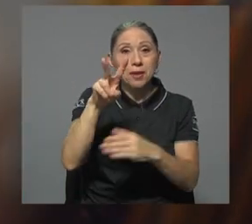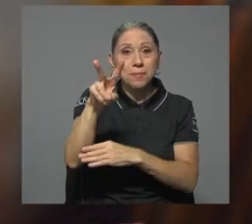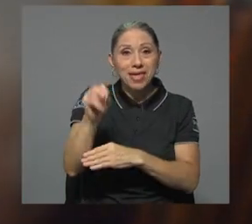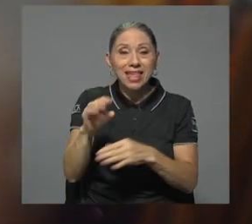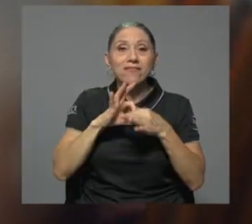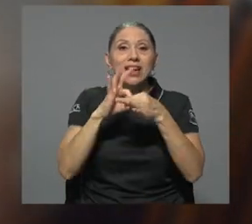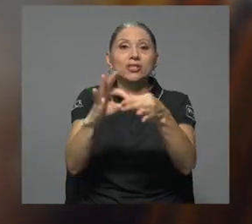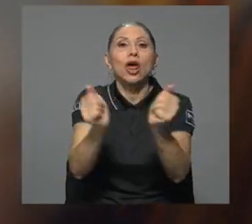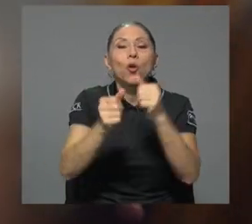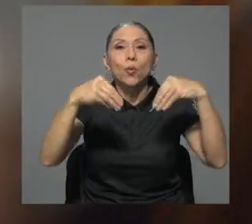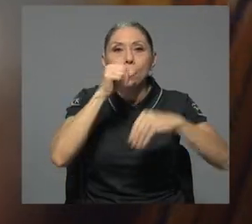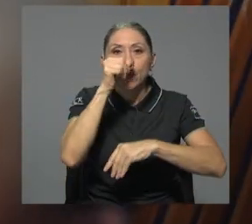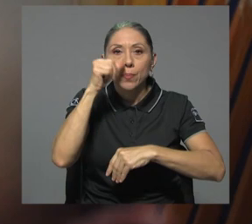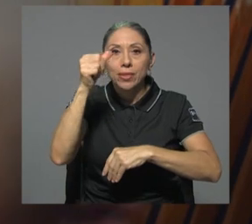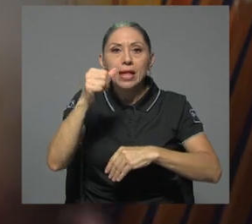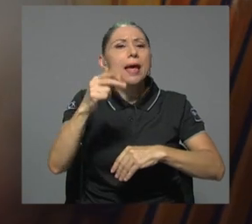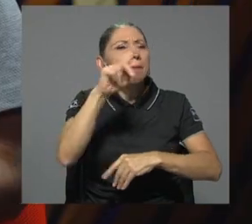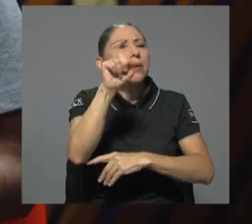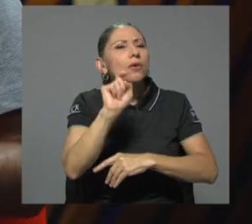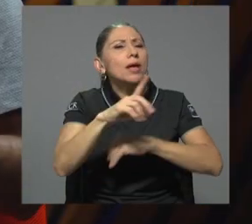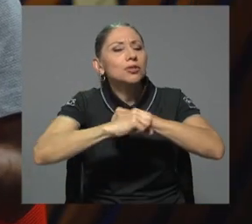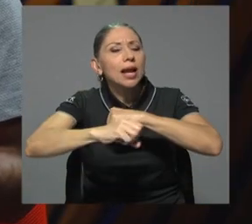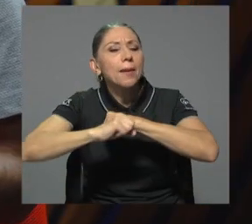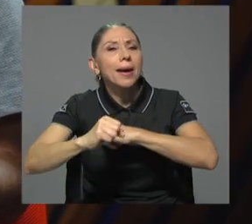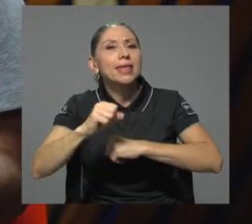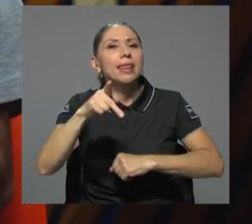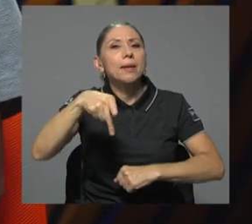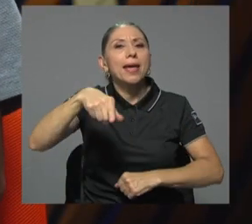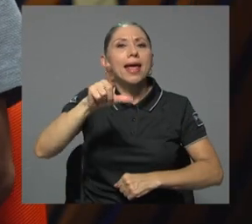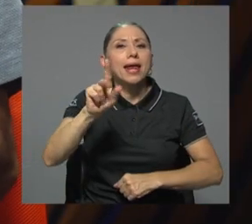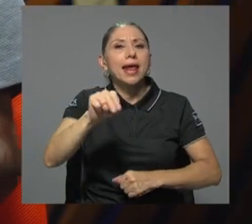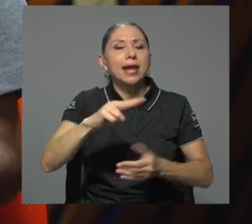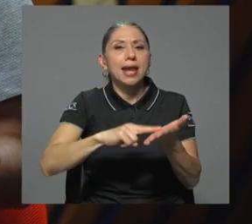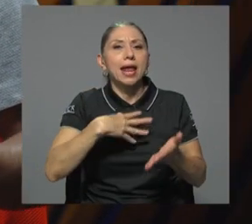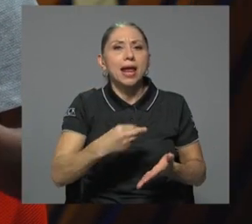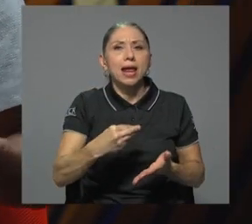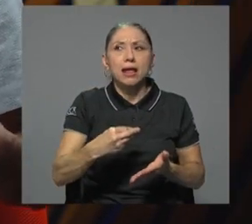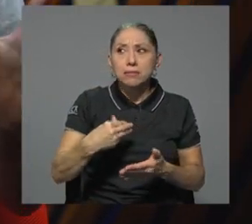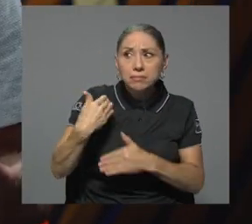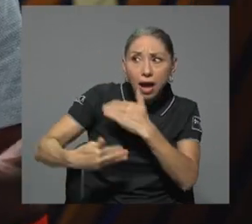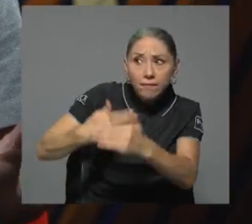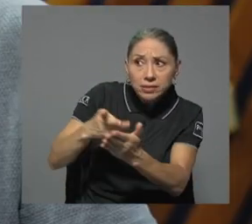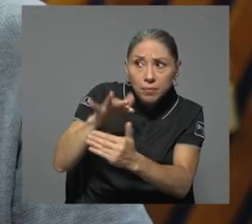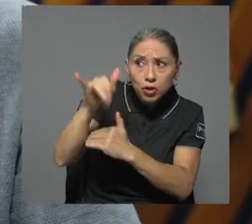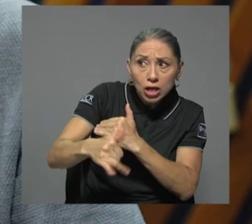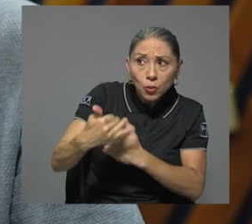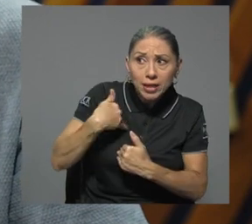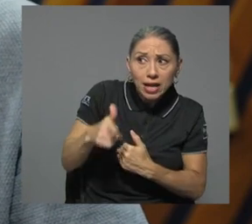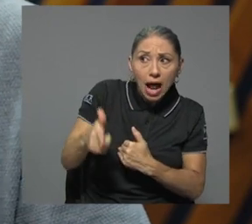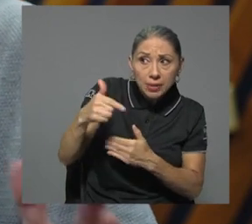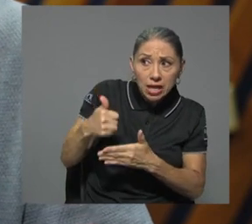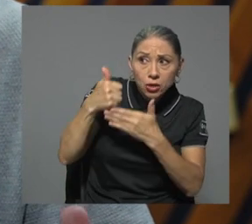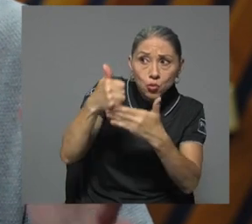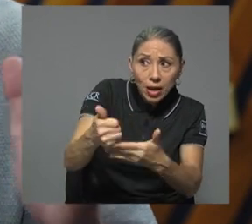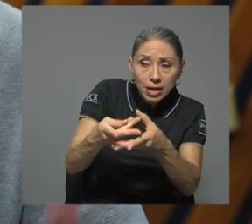Le preguntamos a la campaña del PLN cómo el avance en el derecho a la portación de armas ayudaría a solucionar ese problema. El partido